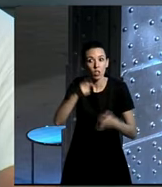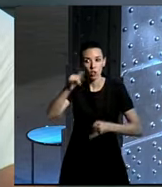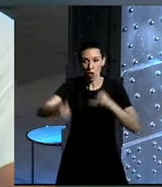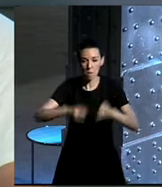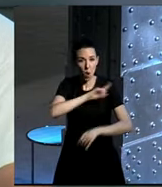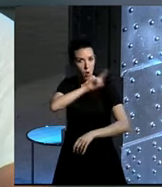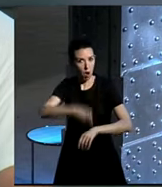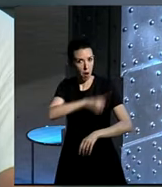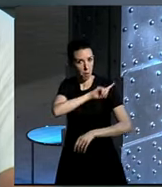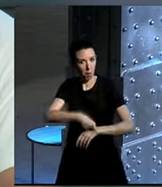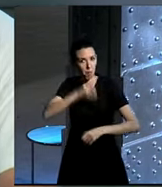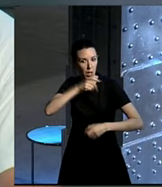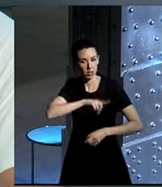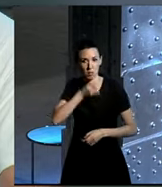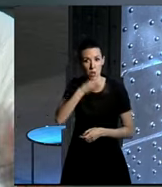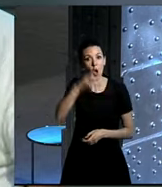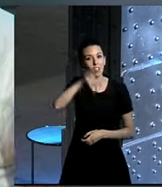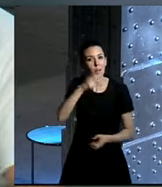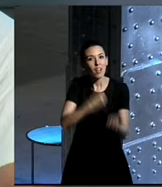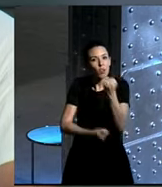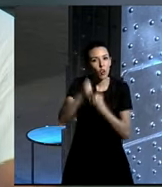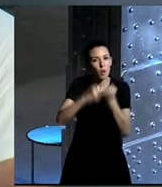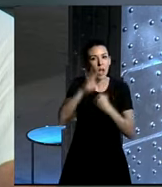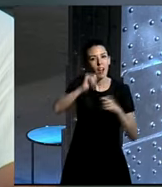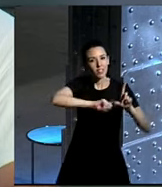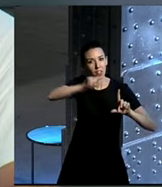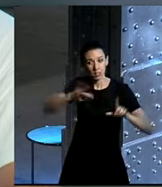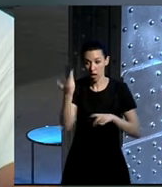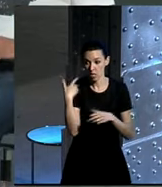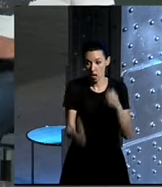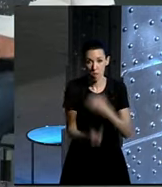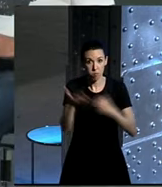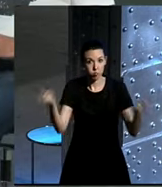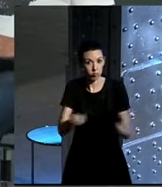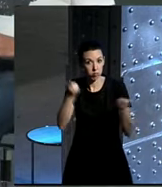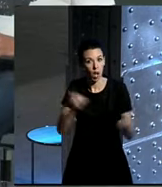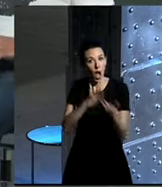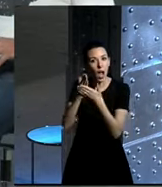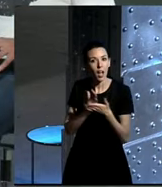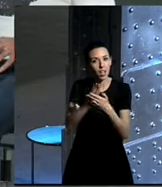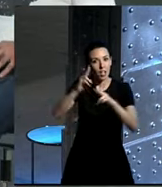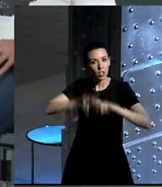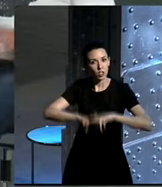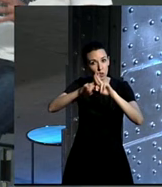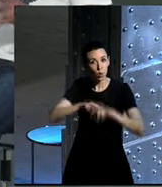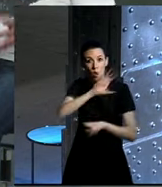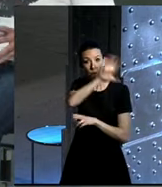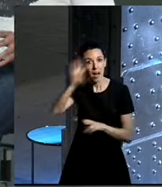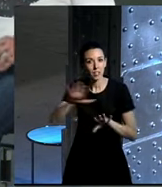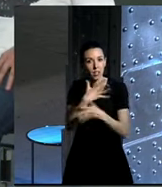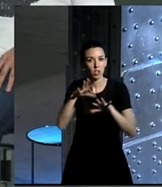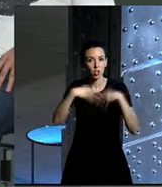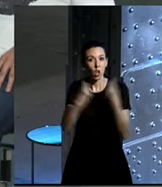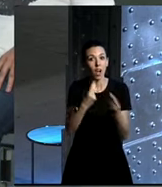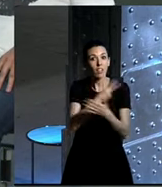te sientes mejor. También es bueno para la economía. Hay un dato, una estadística que ha salido ayer, un estudio hecho en 17 países del mundo, a partir de